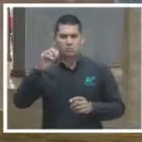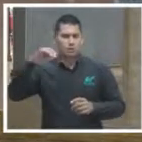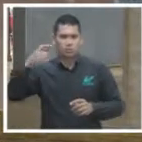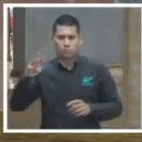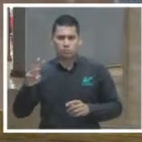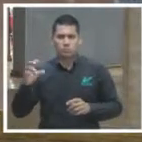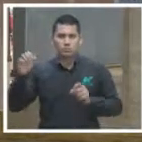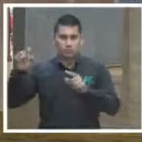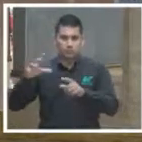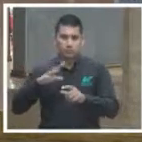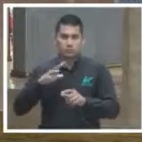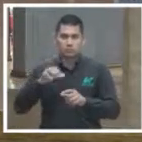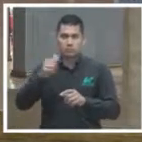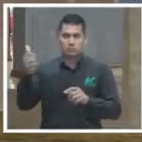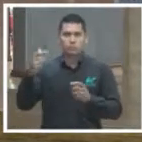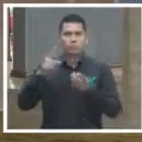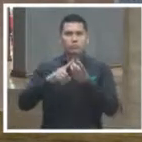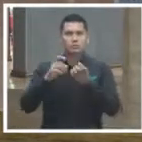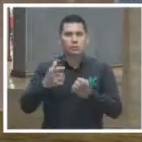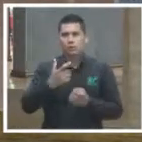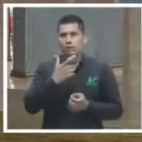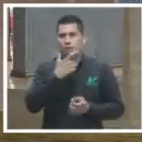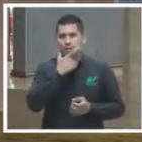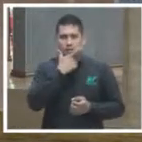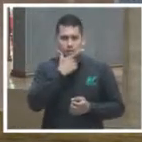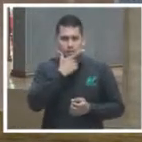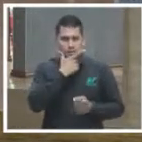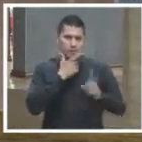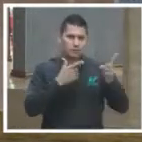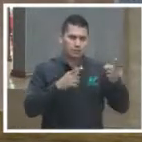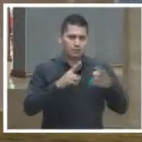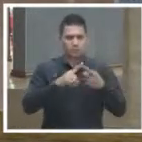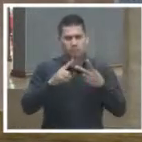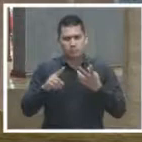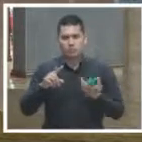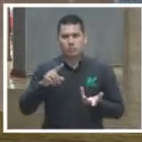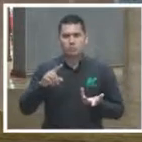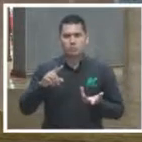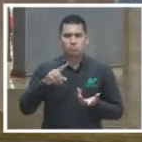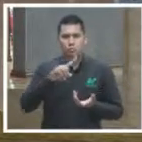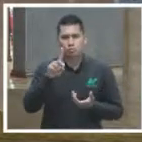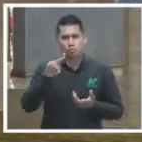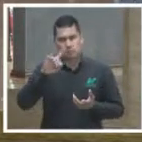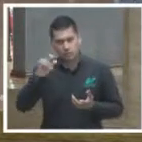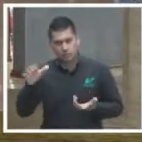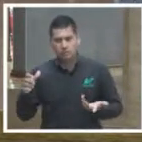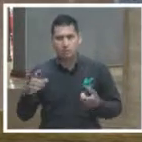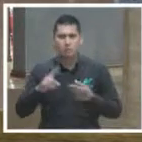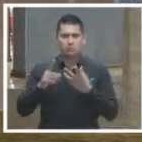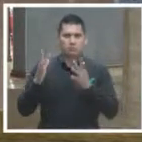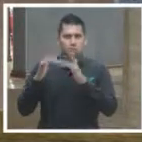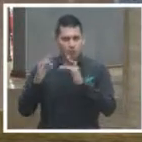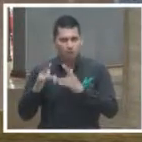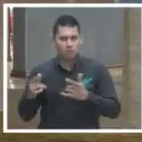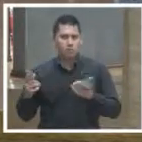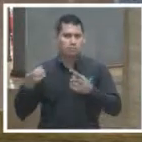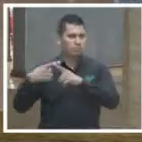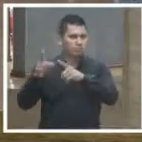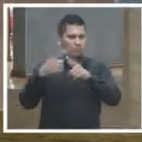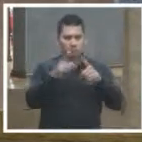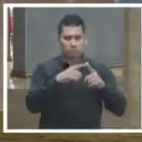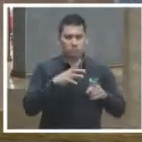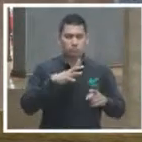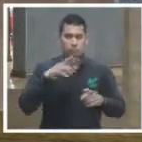se está desarrollando en Inglaterra Suiza Suecia Grecia e Italia tiene como objetivo